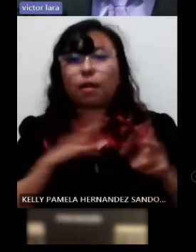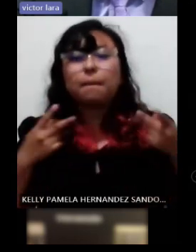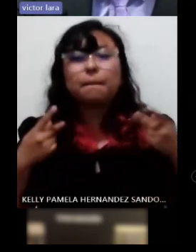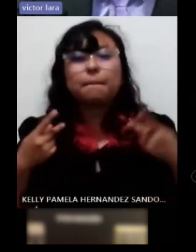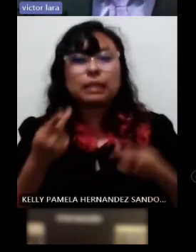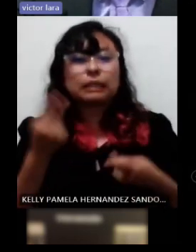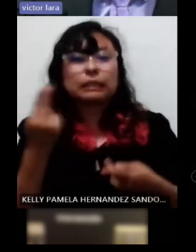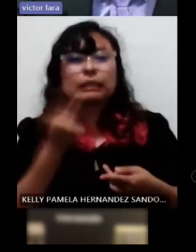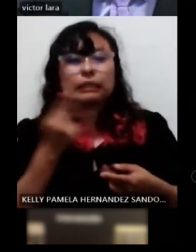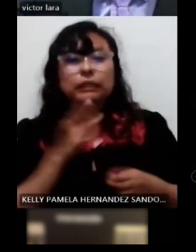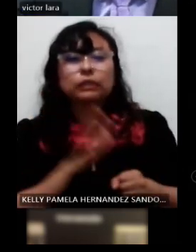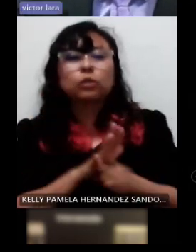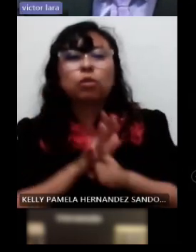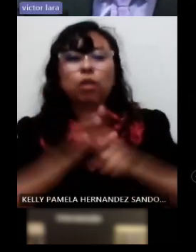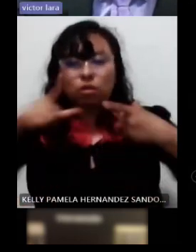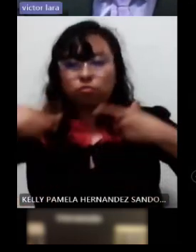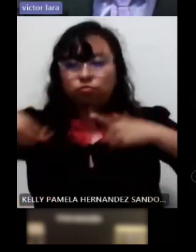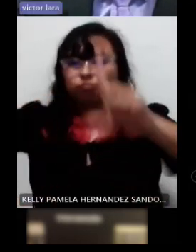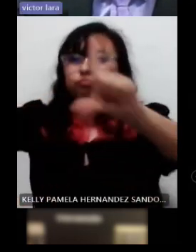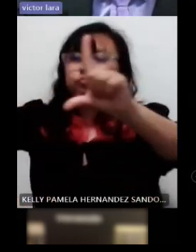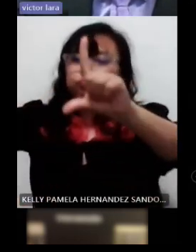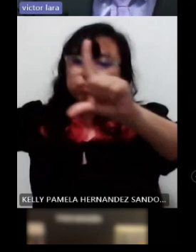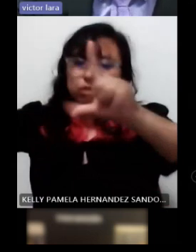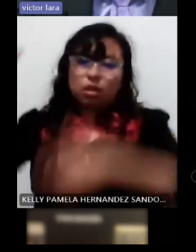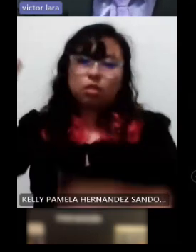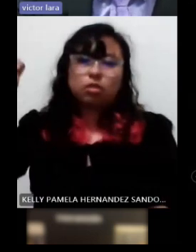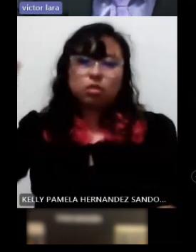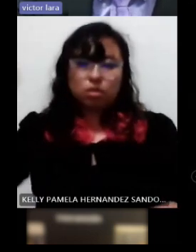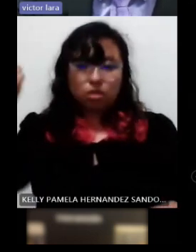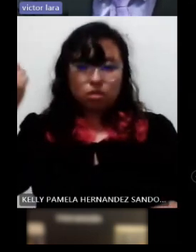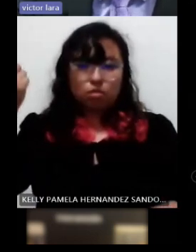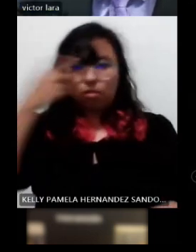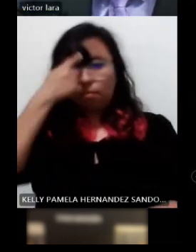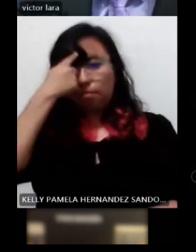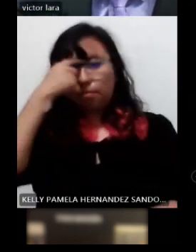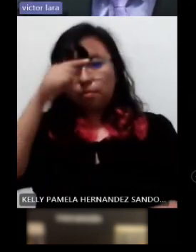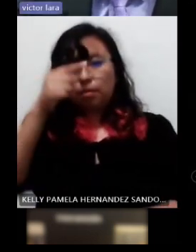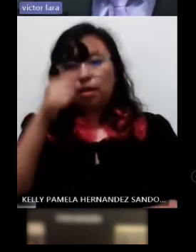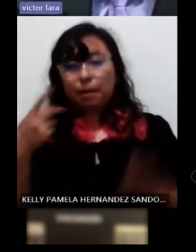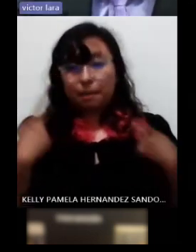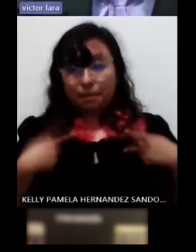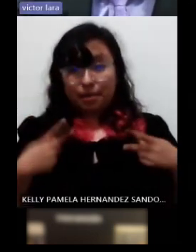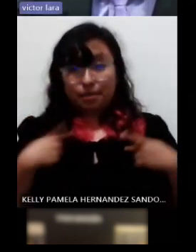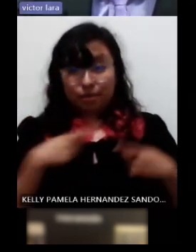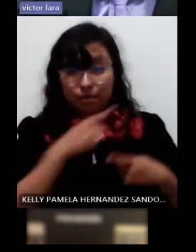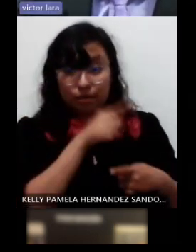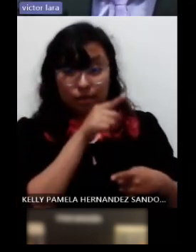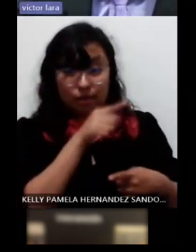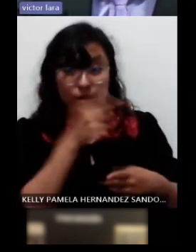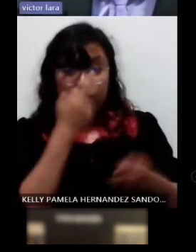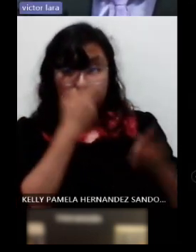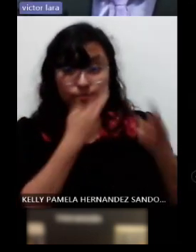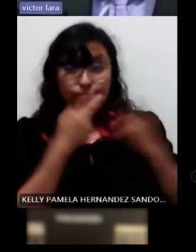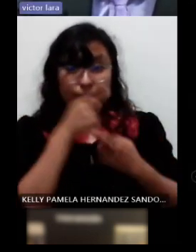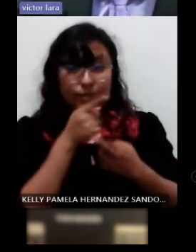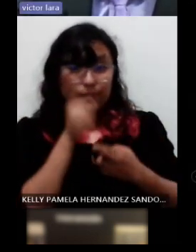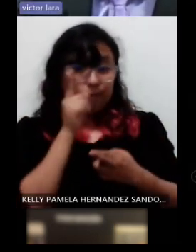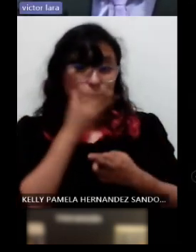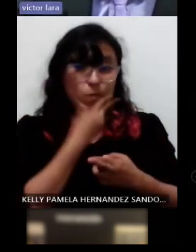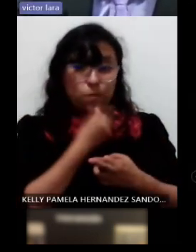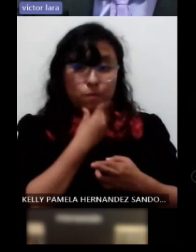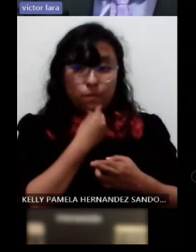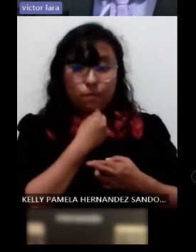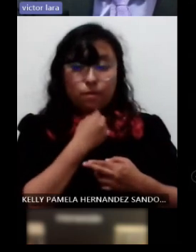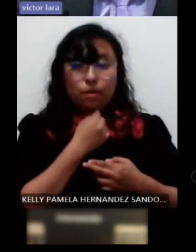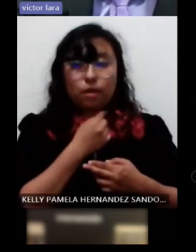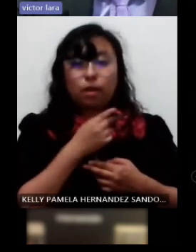accesorios donde nosotros le ordenamos al paciente justamente esta parte del